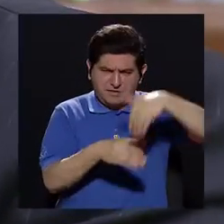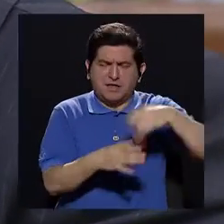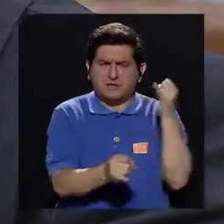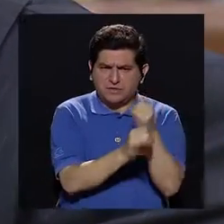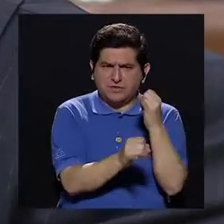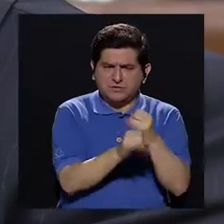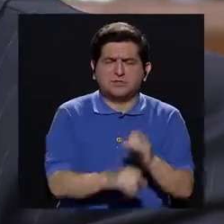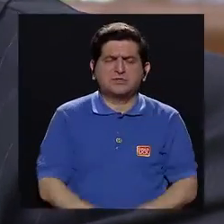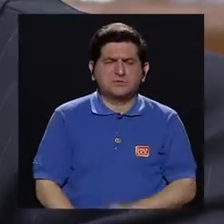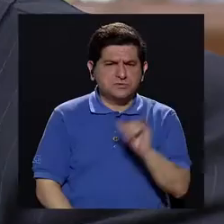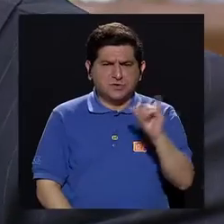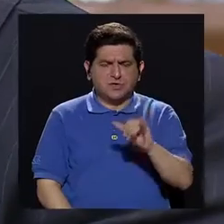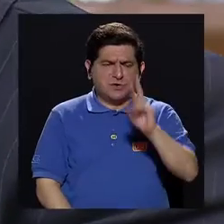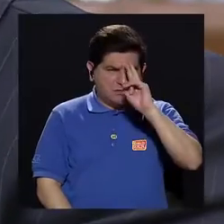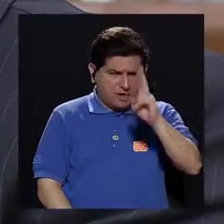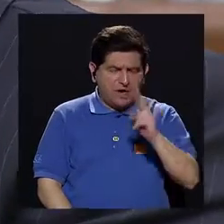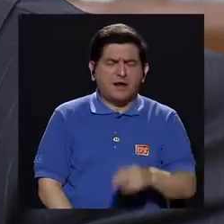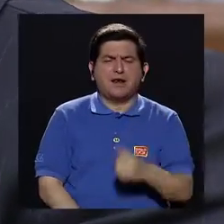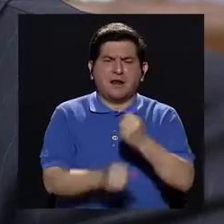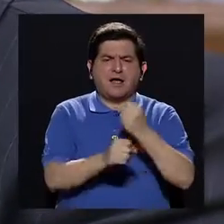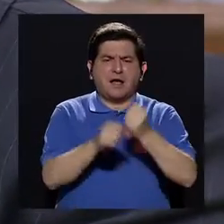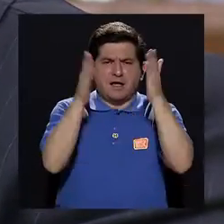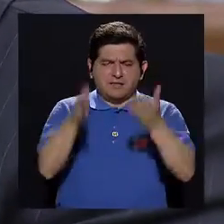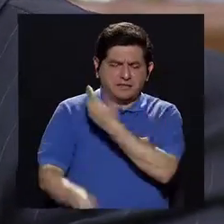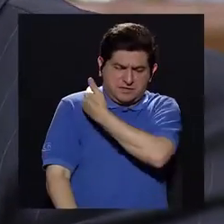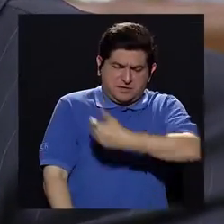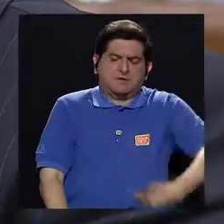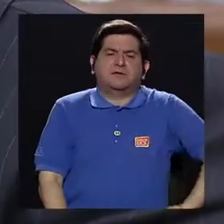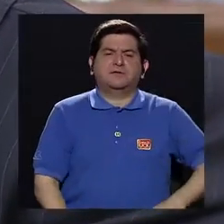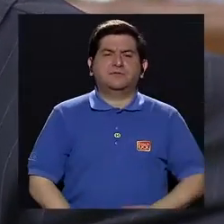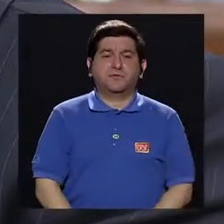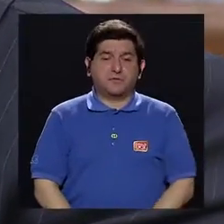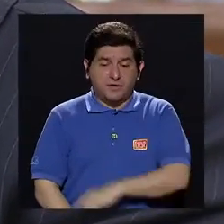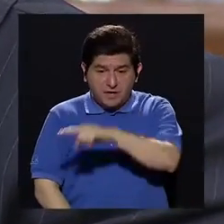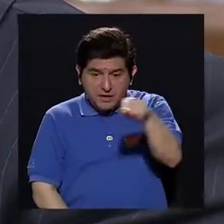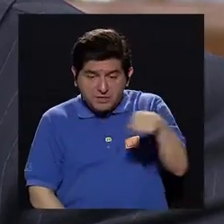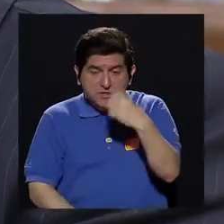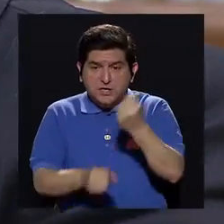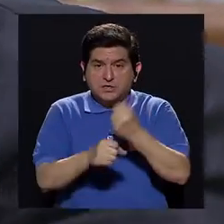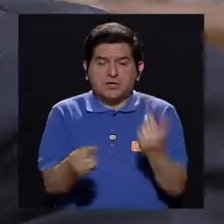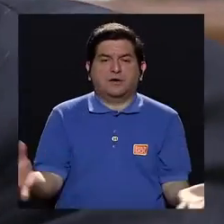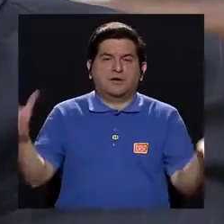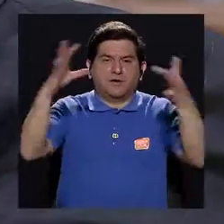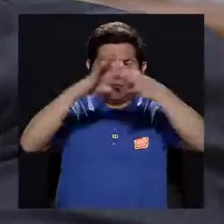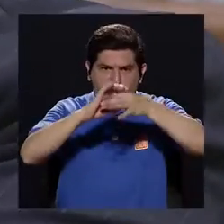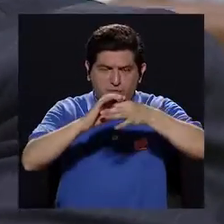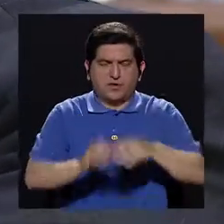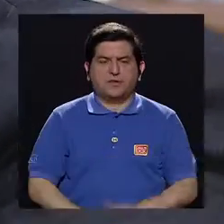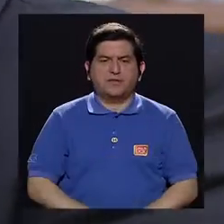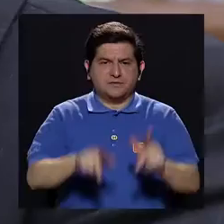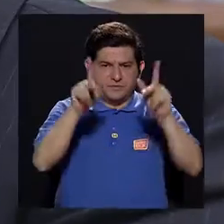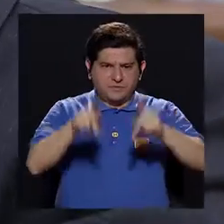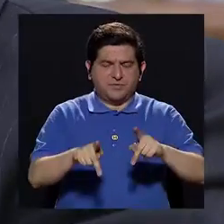institución le ha reconocido mucho al personal de Heredia. Y de hecho, ellos están trabajando en conjunto con la gente del primer